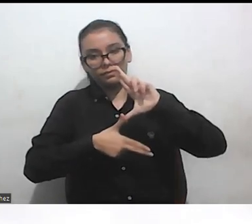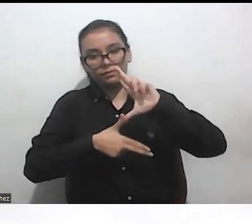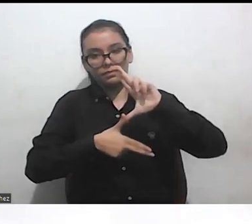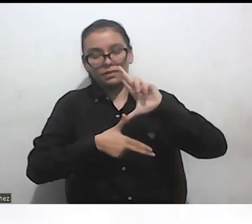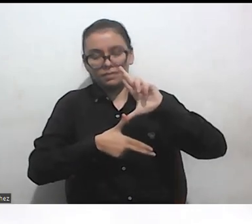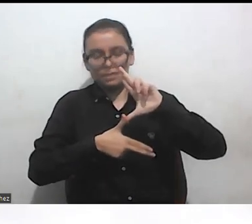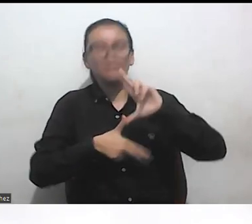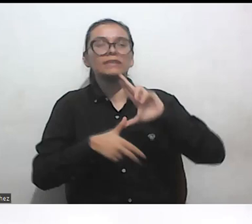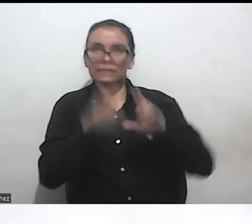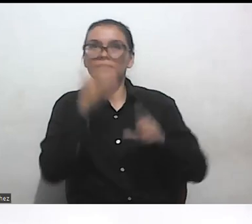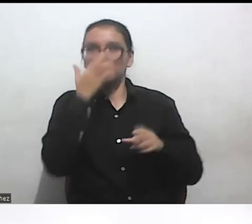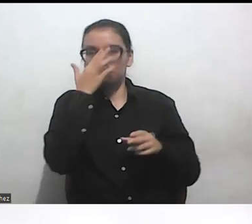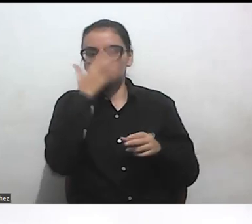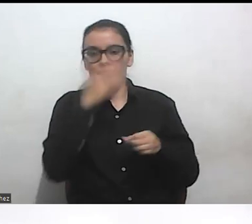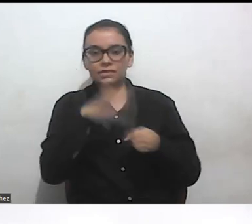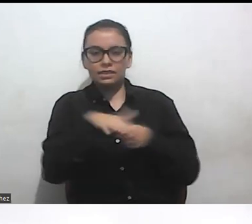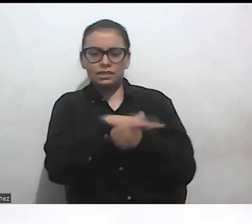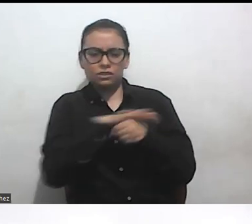y un poco como